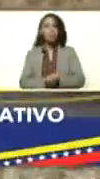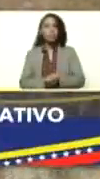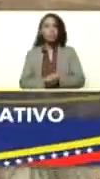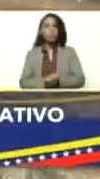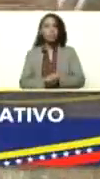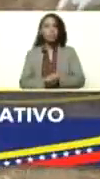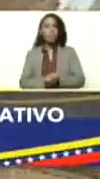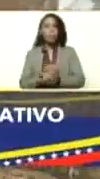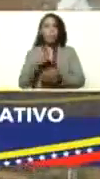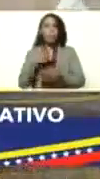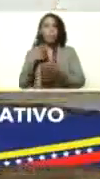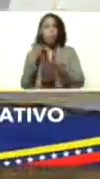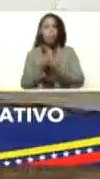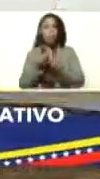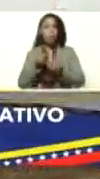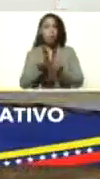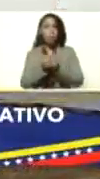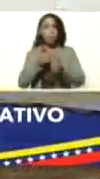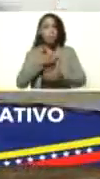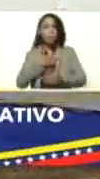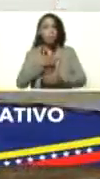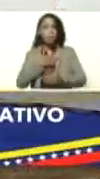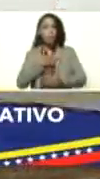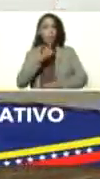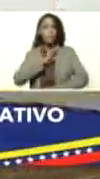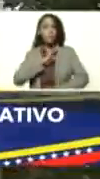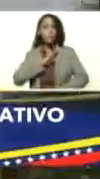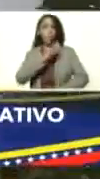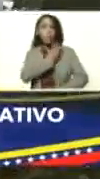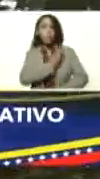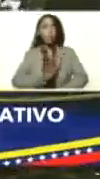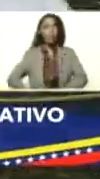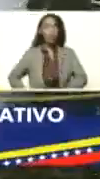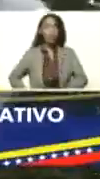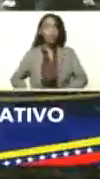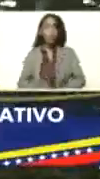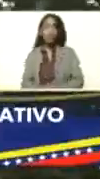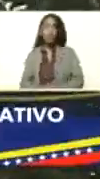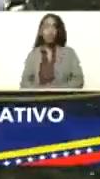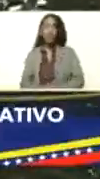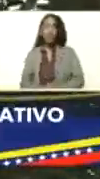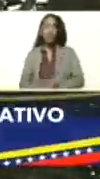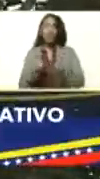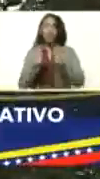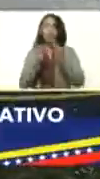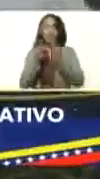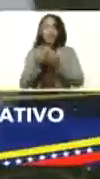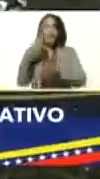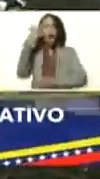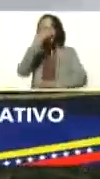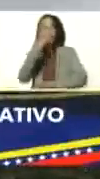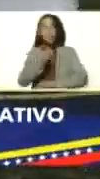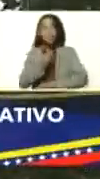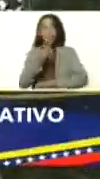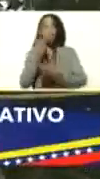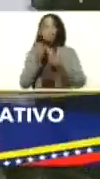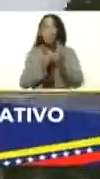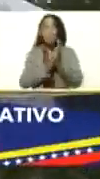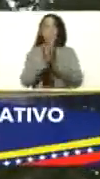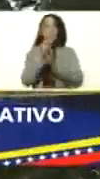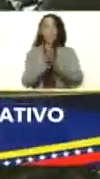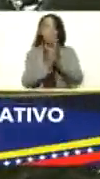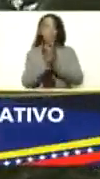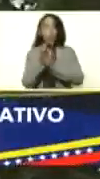Me acompañan sus dueños, una familia joven, muy emprendedora,